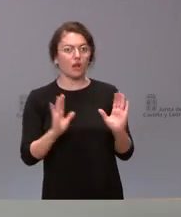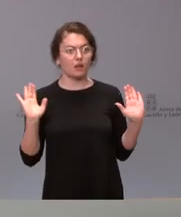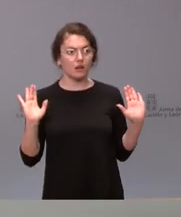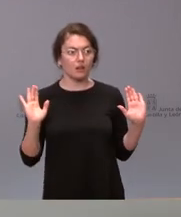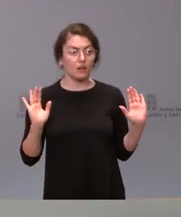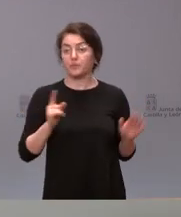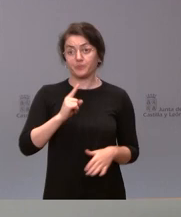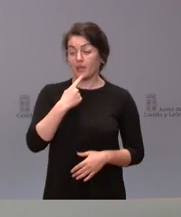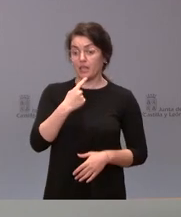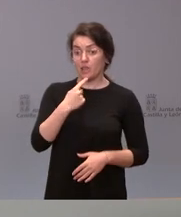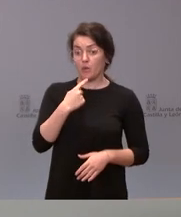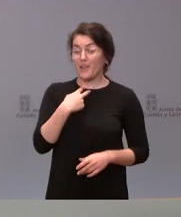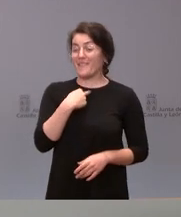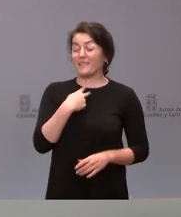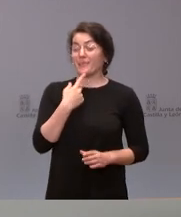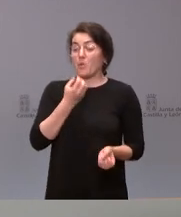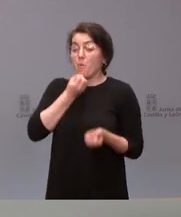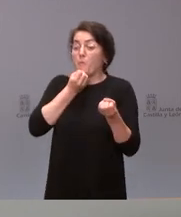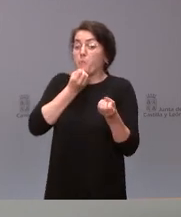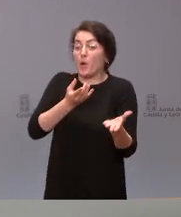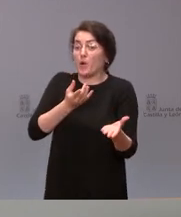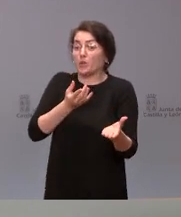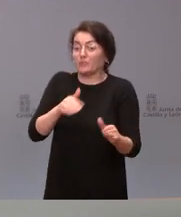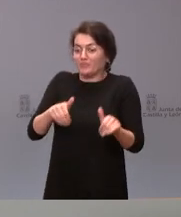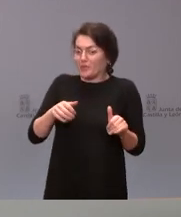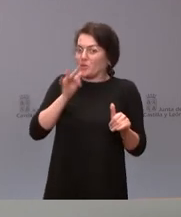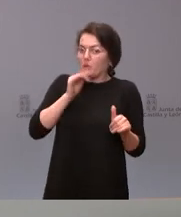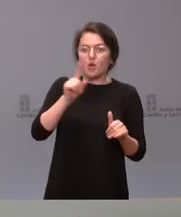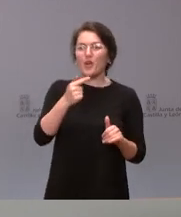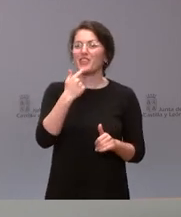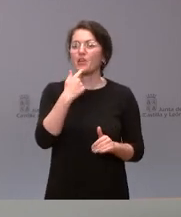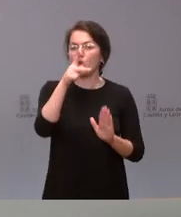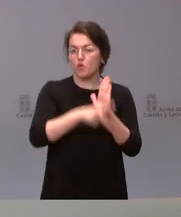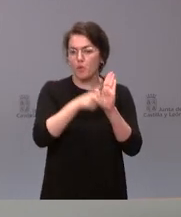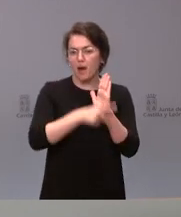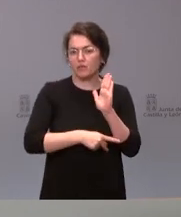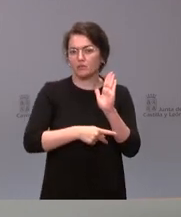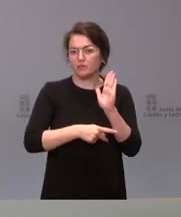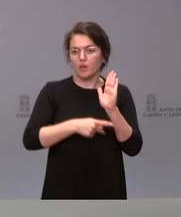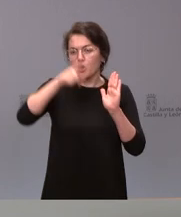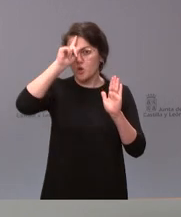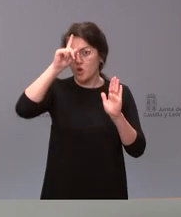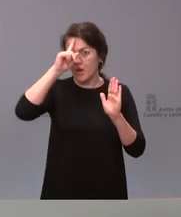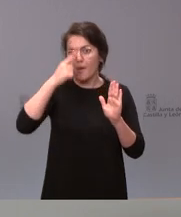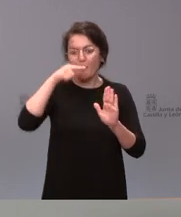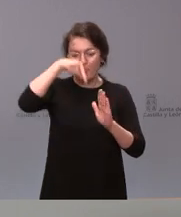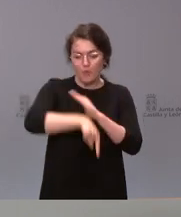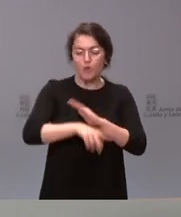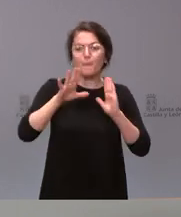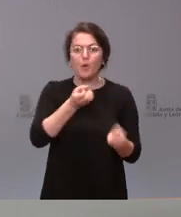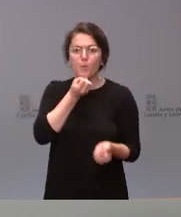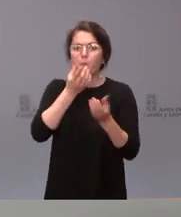pronunciar. He dicho que no tenemos conocimiento de la norma como no la tienen ustedes, porque no conocemos el detalle. Pero sí me he pronunciado. Me he pronunciado que creo que es